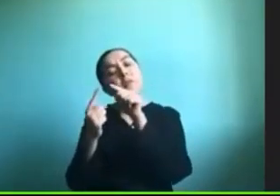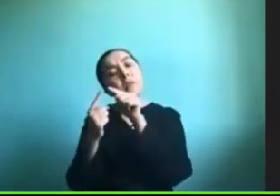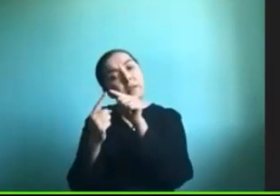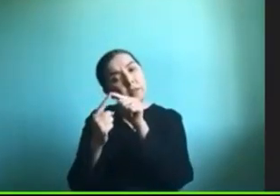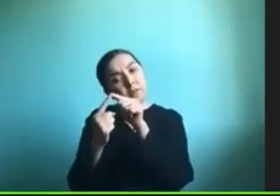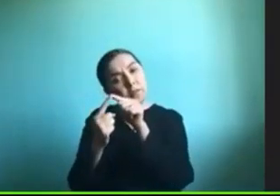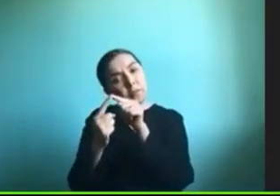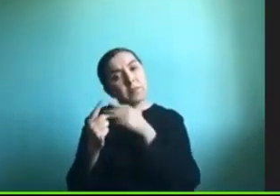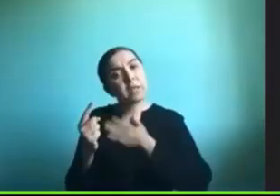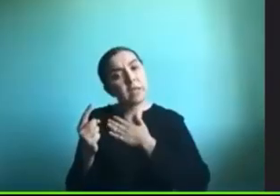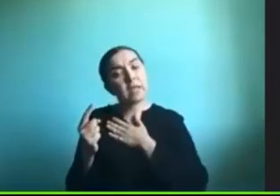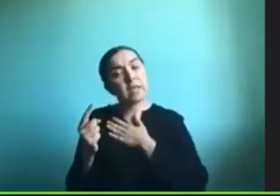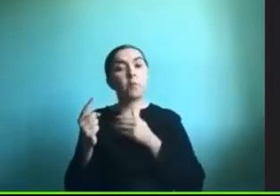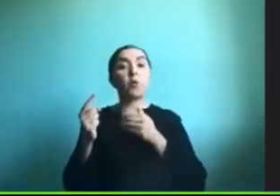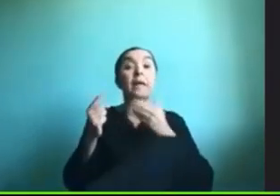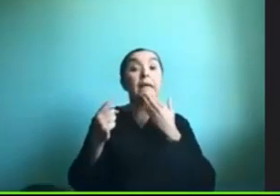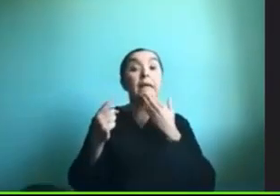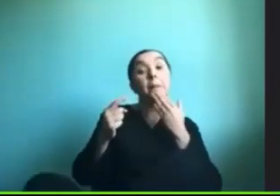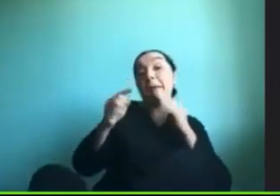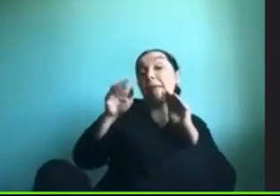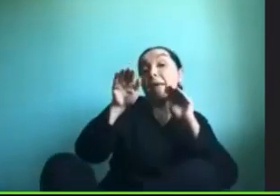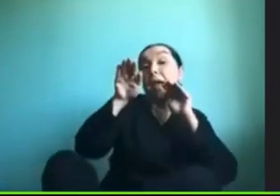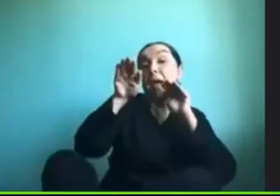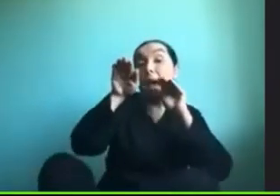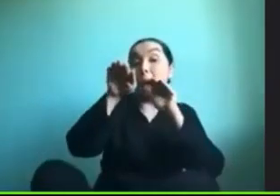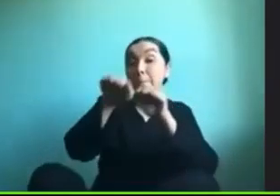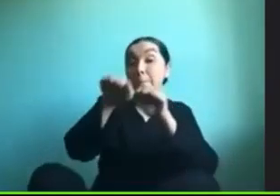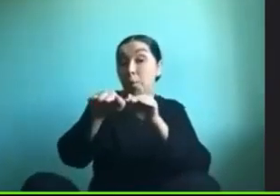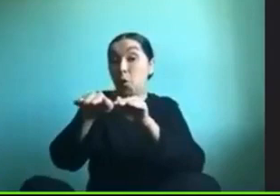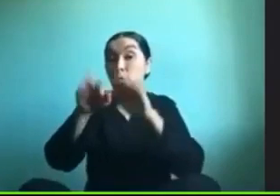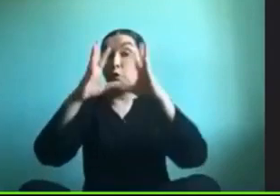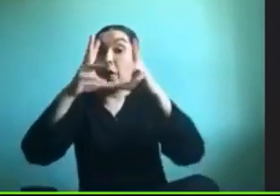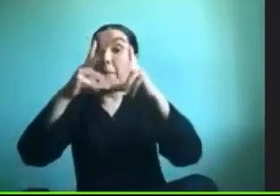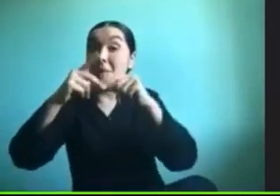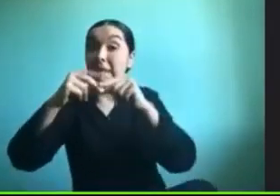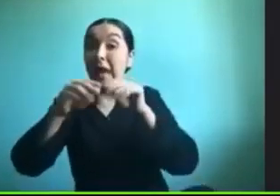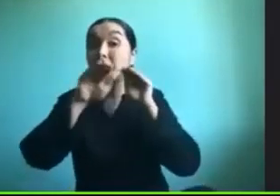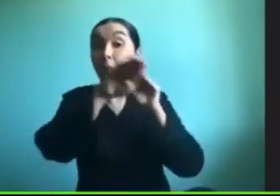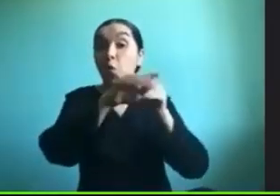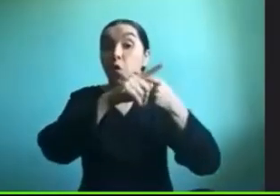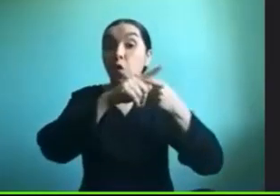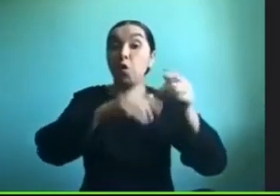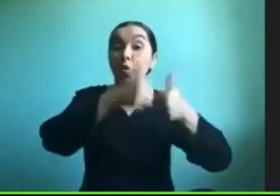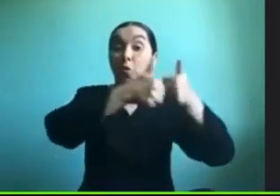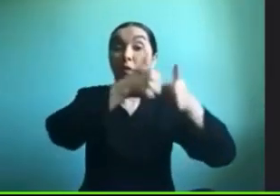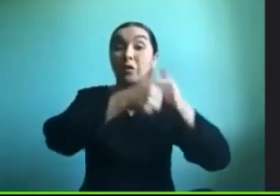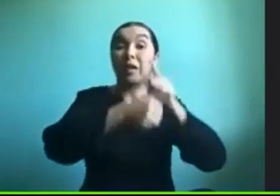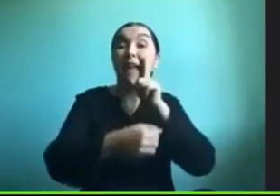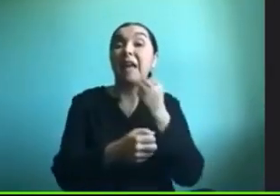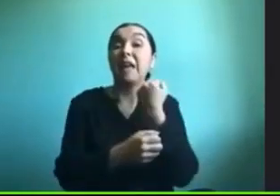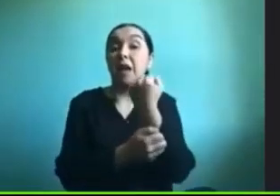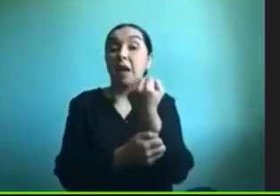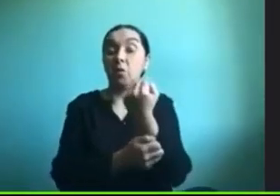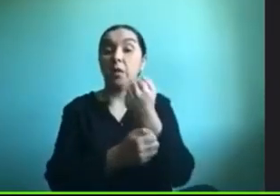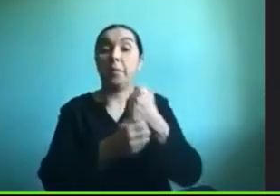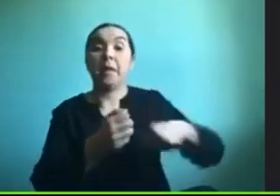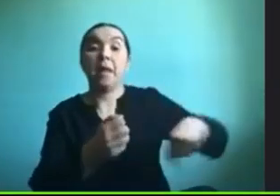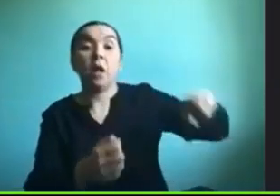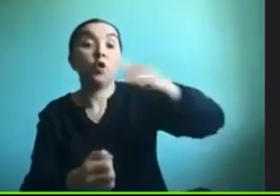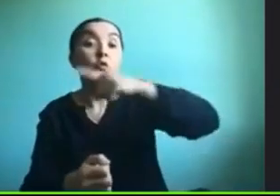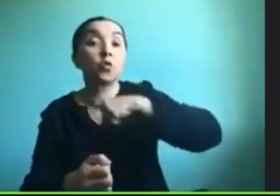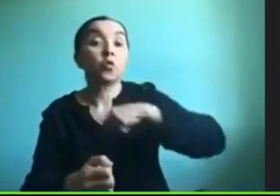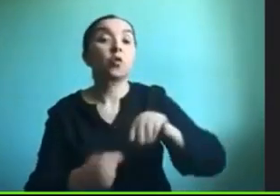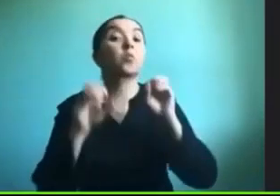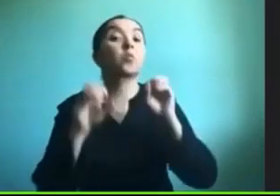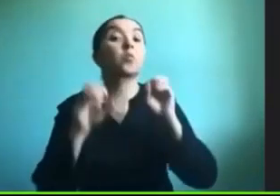el apoyo familiar también o de profesionales que tiene esa persona porque a nosotros nuestro objetivo es poder capacitar a las familias y las